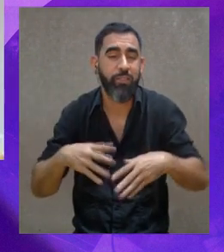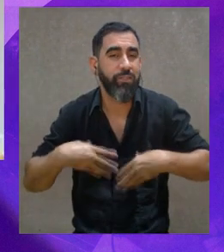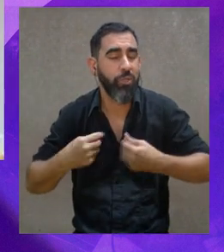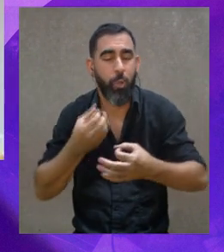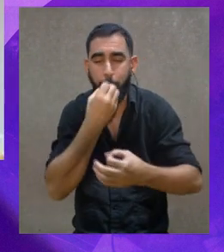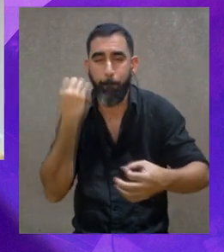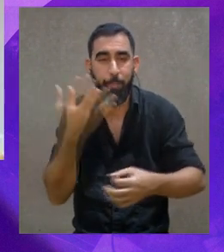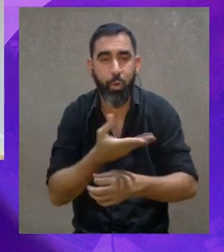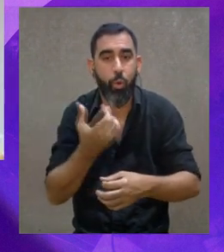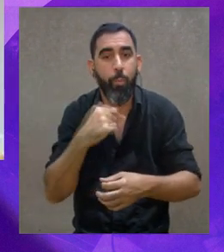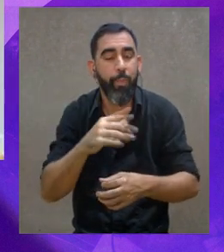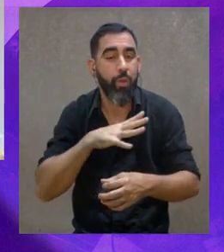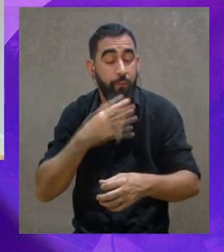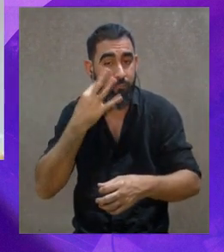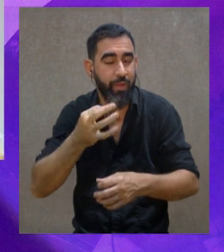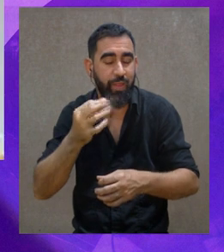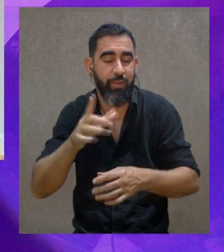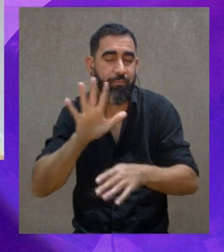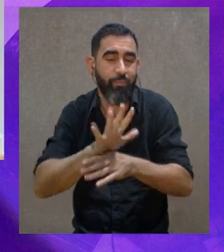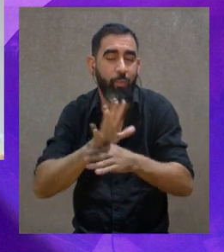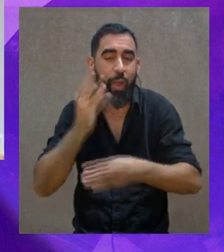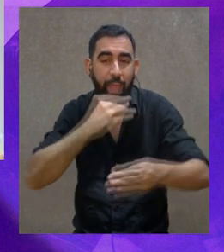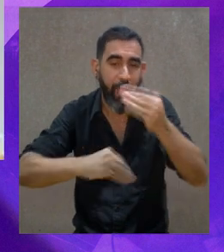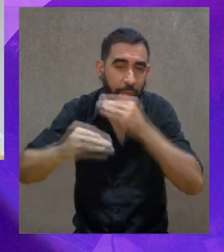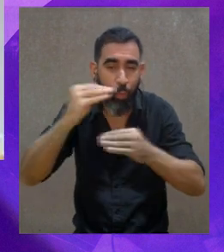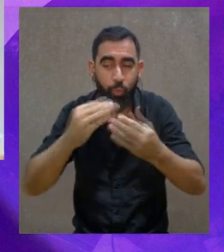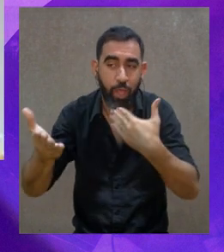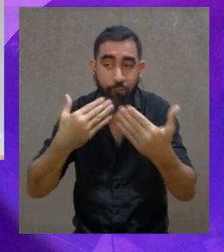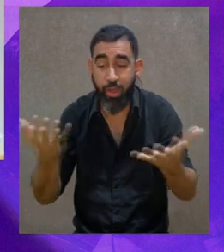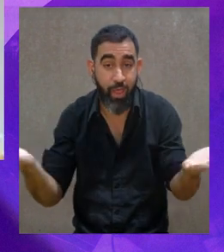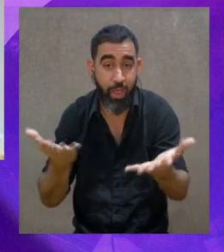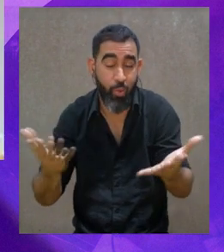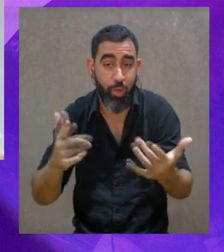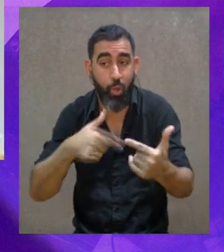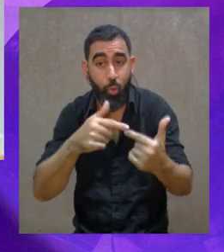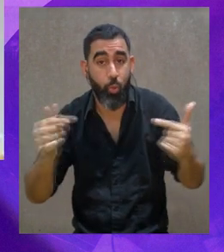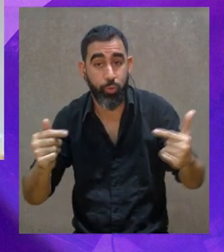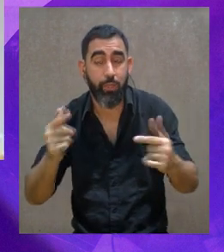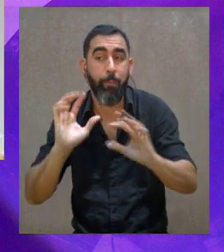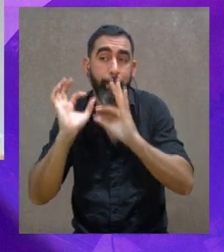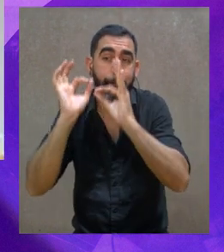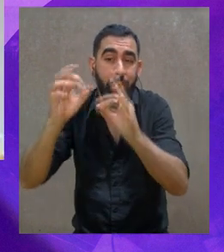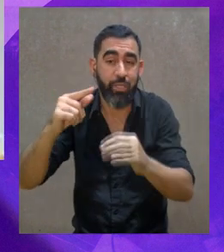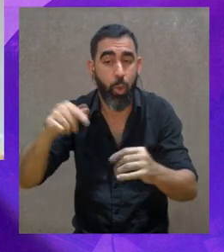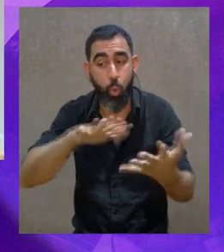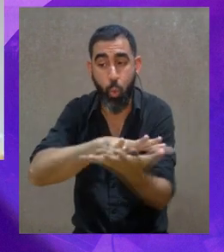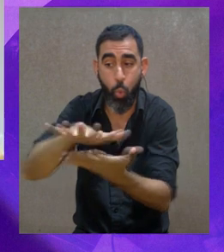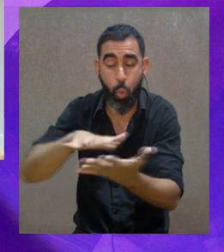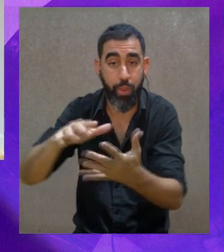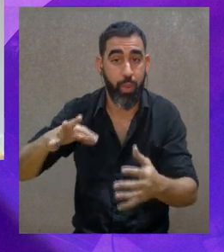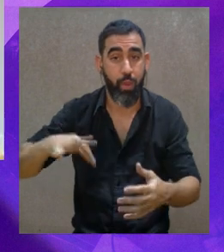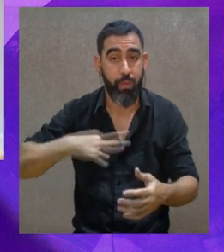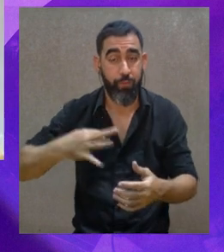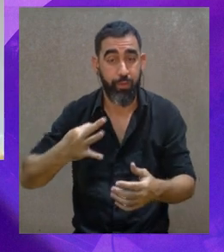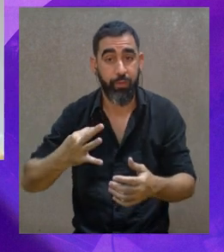ámbito, porque ahí nadamos, porque ahí nos sentimos bien, y es nuestra gran excusa, nuestra gran excusa para lograr otras cosas, para